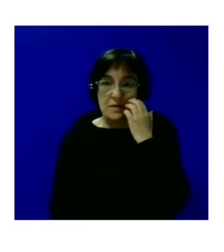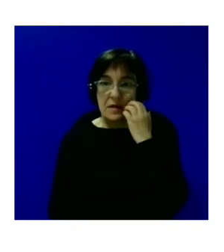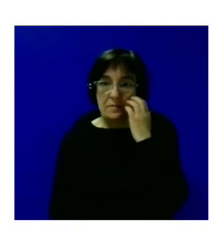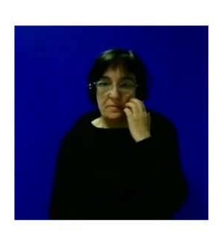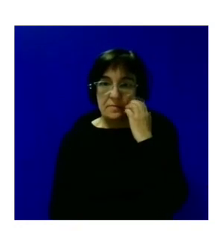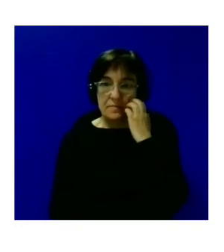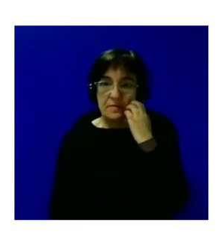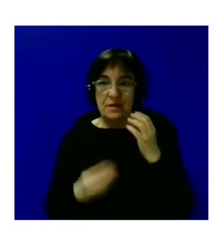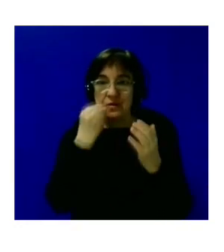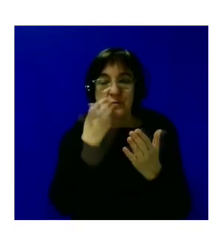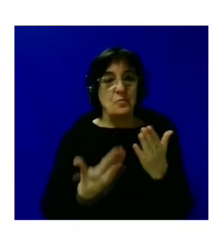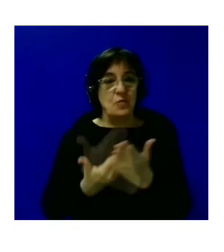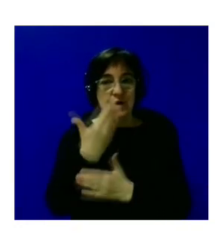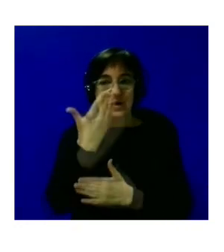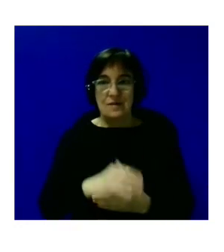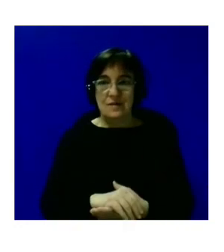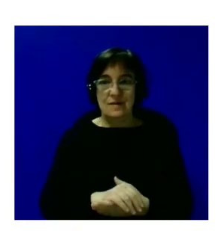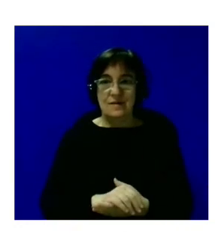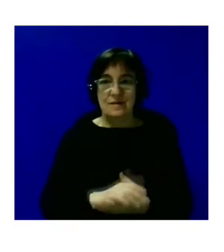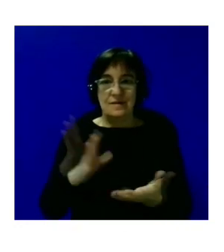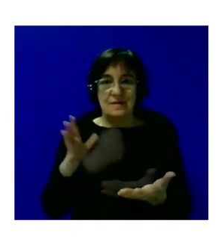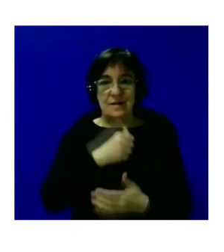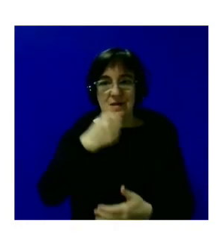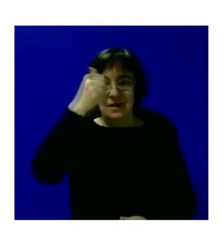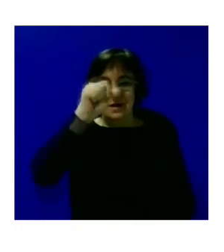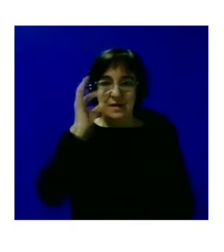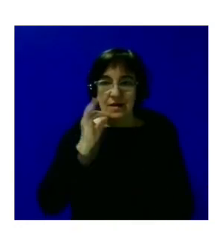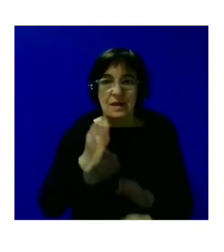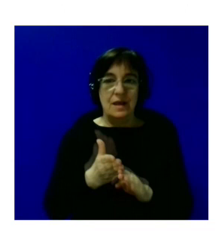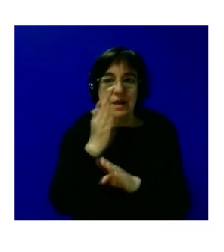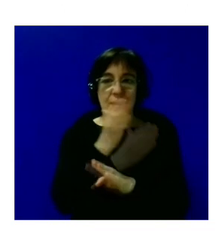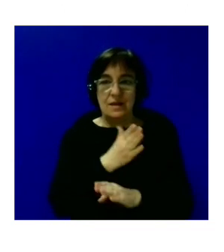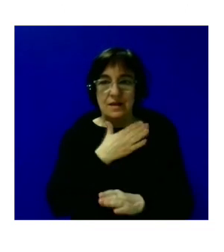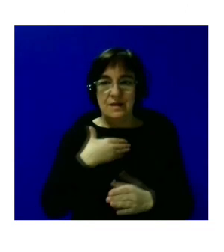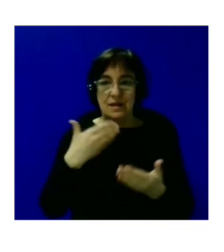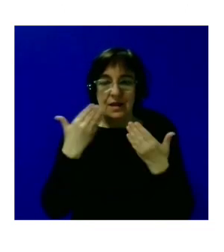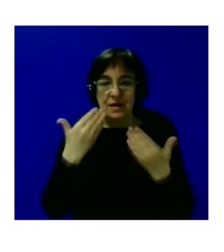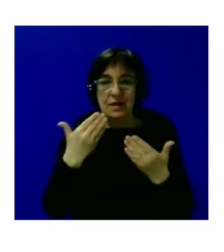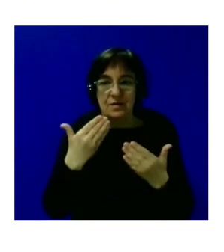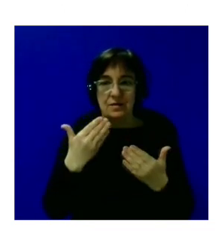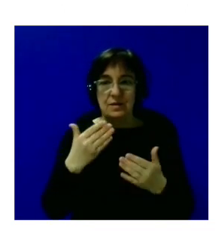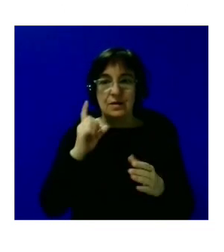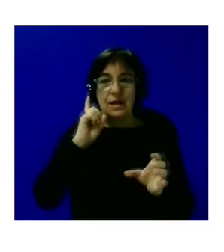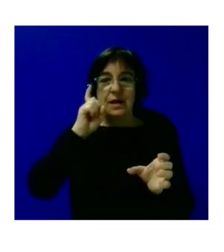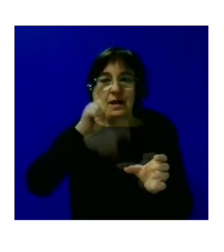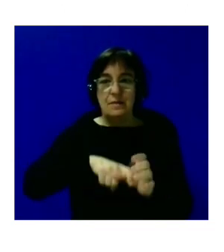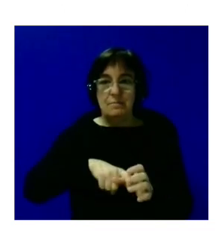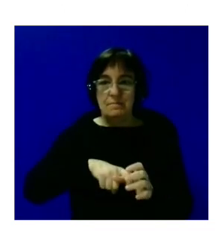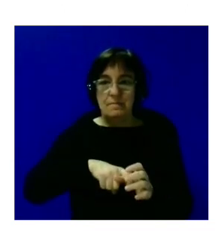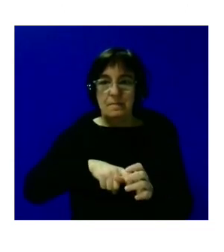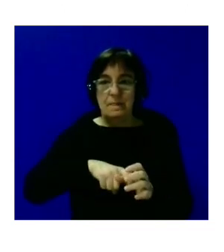buenos días a todas y a todos antes de nada quería agradecer la participación en esta